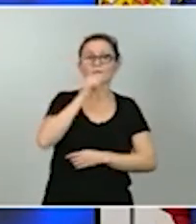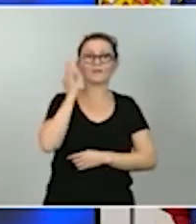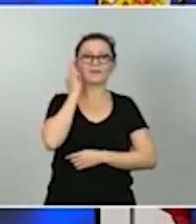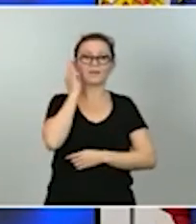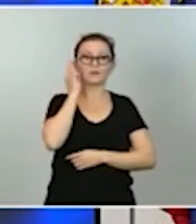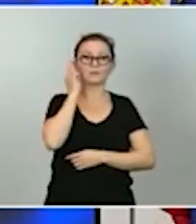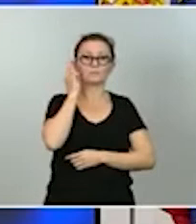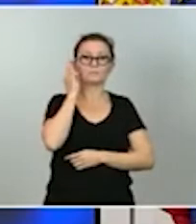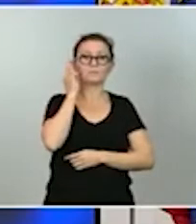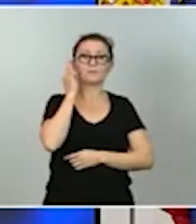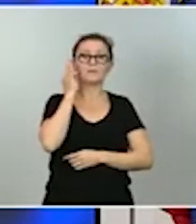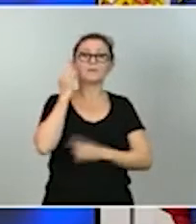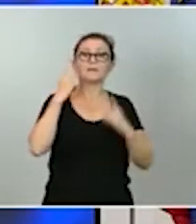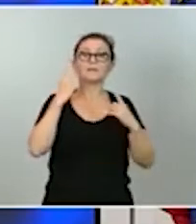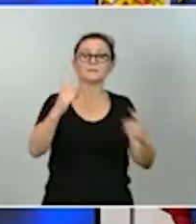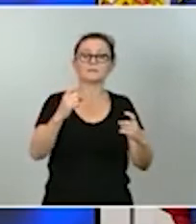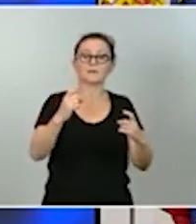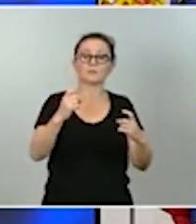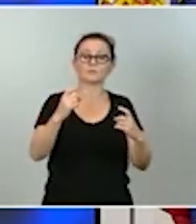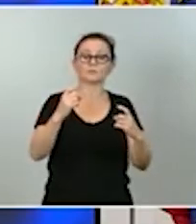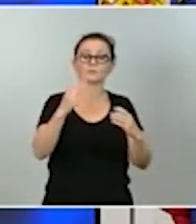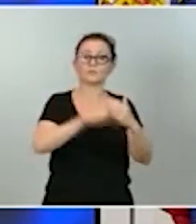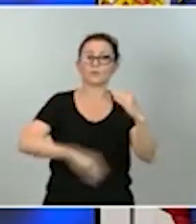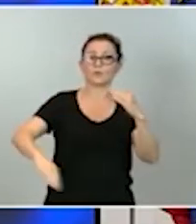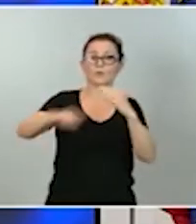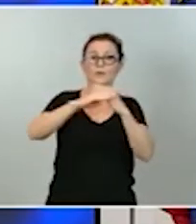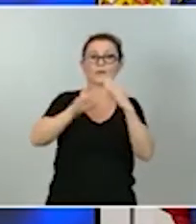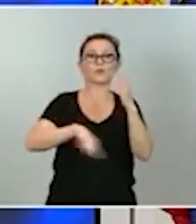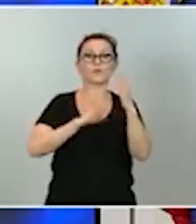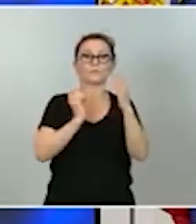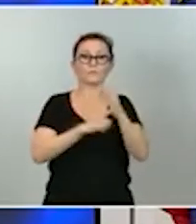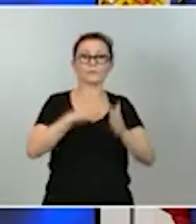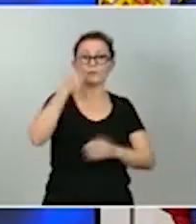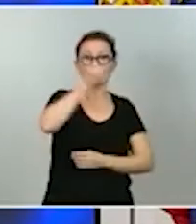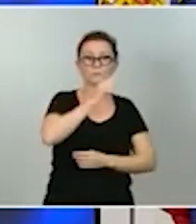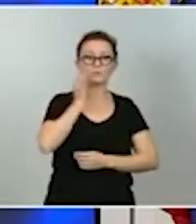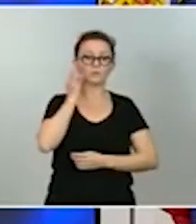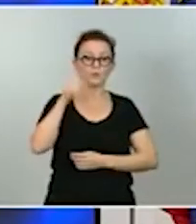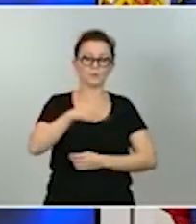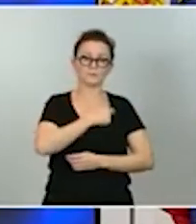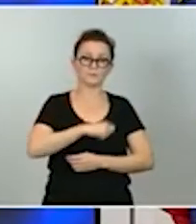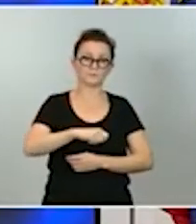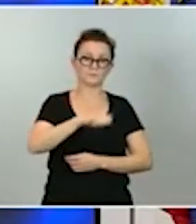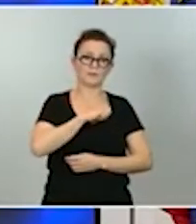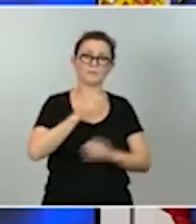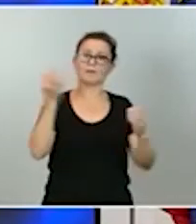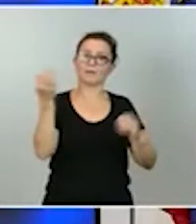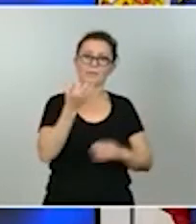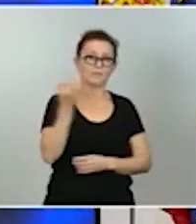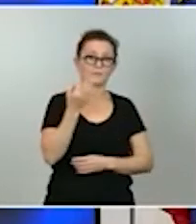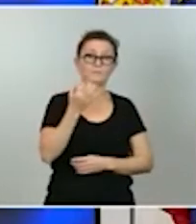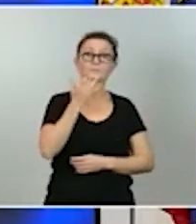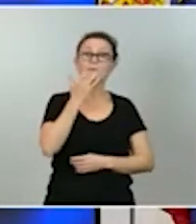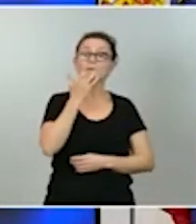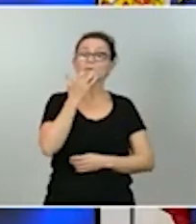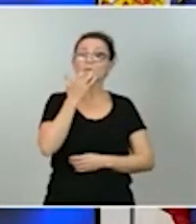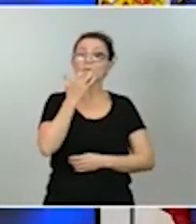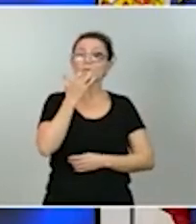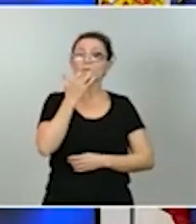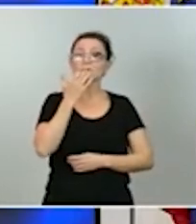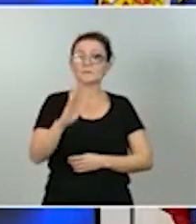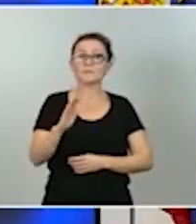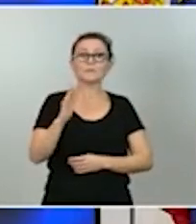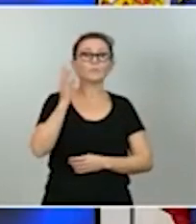entre todos una plena igualdad entre hombres y mujeres en España si avanzamos si avanzan las mujeres